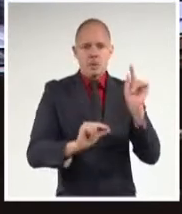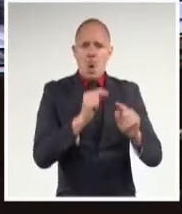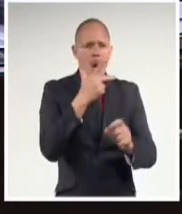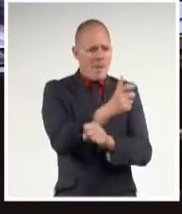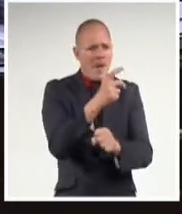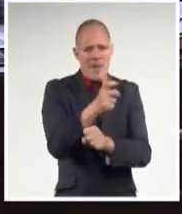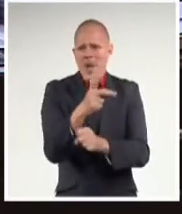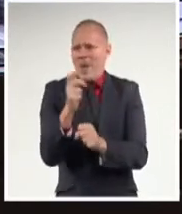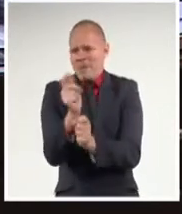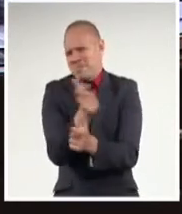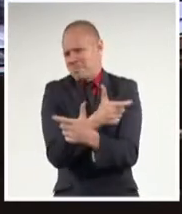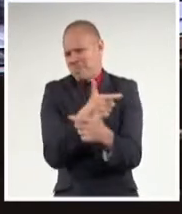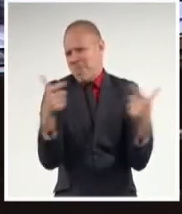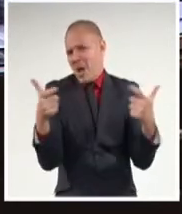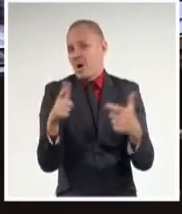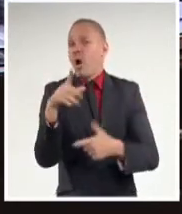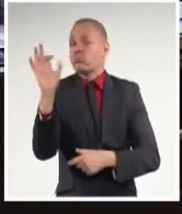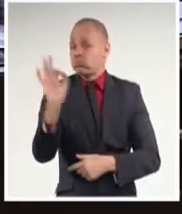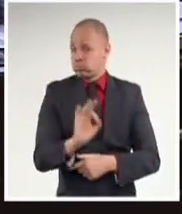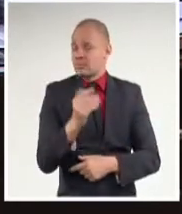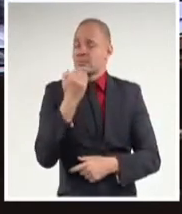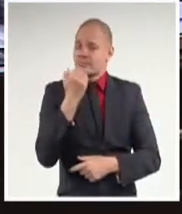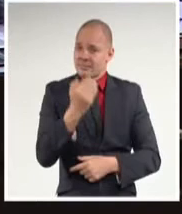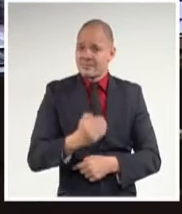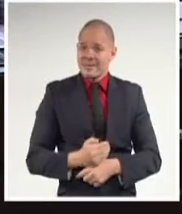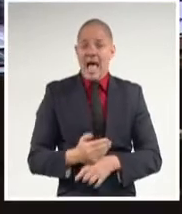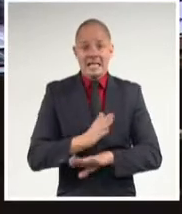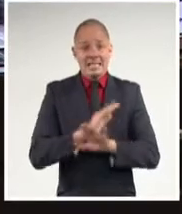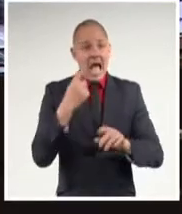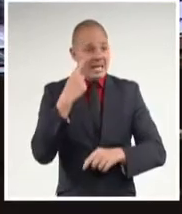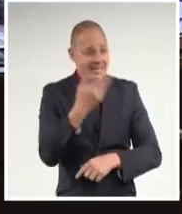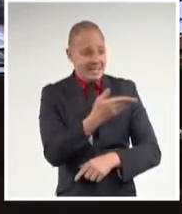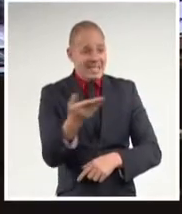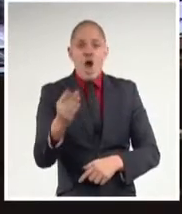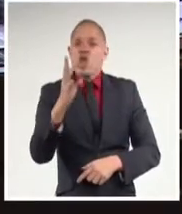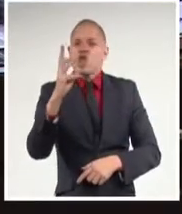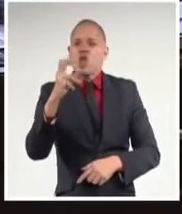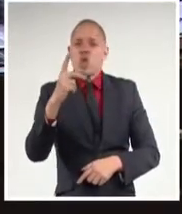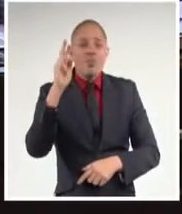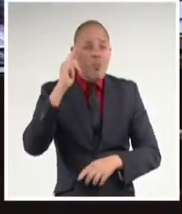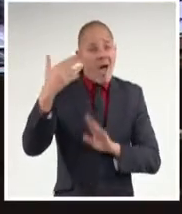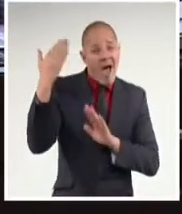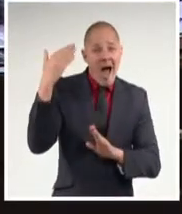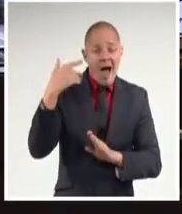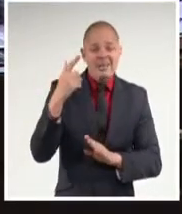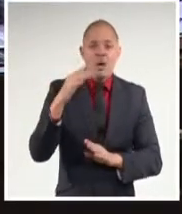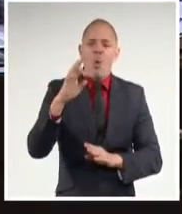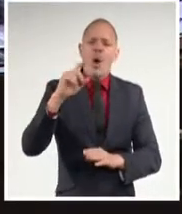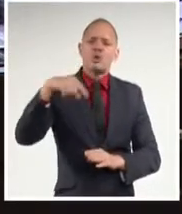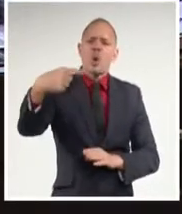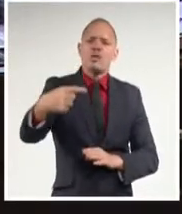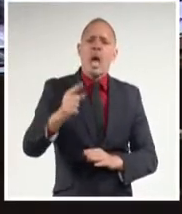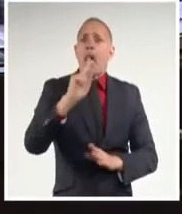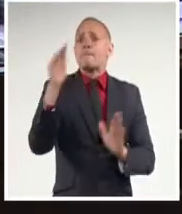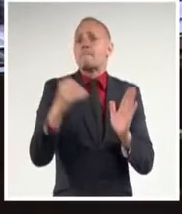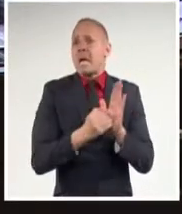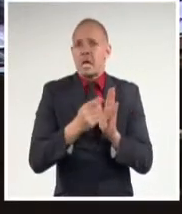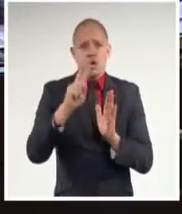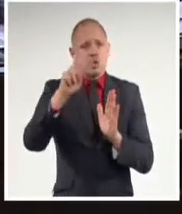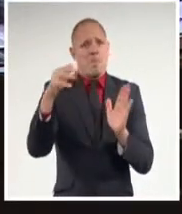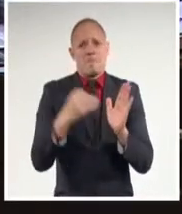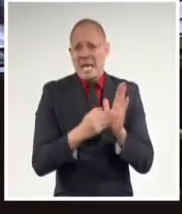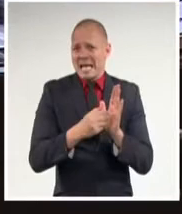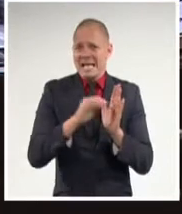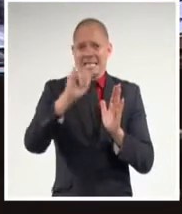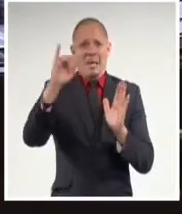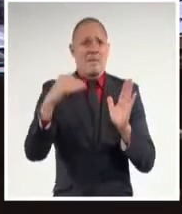población totalmente vacunada. Y cómo han disminuido drásticamente los casos diarios, la transmisión, los